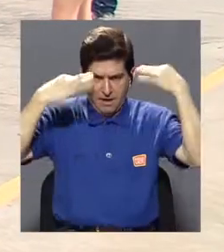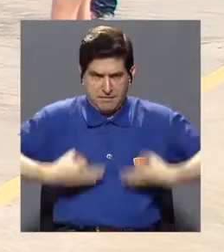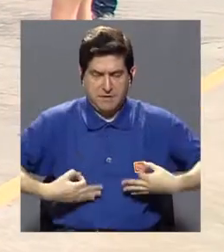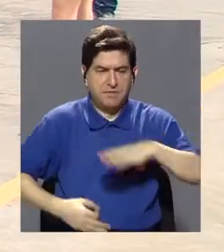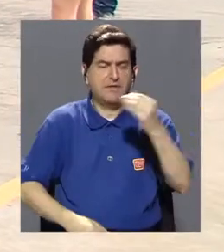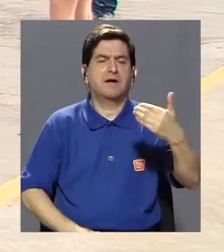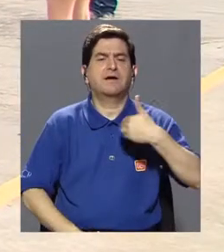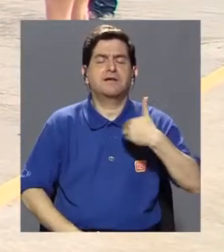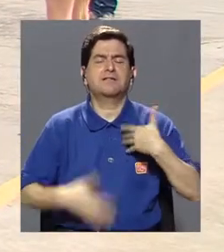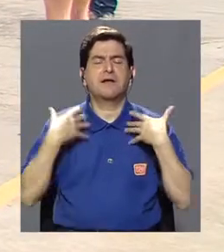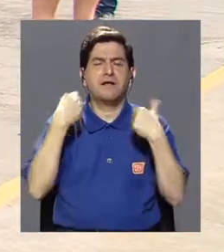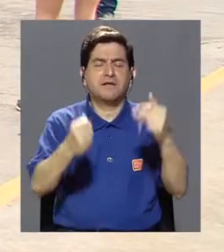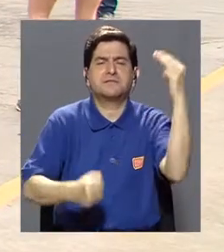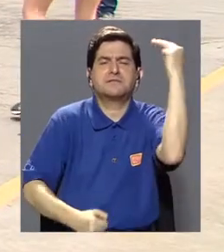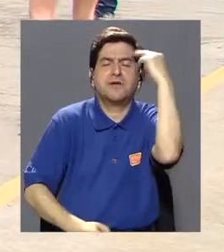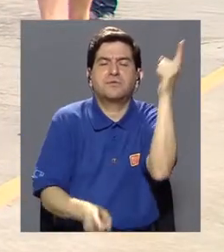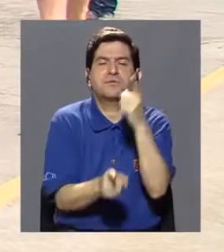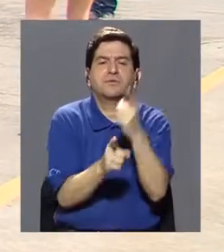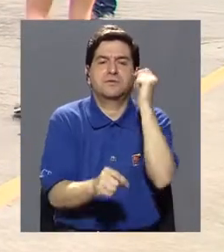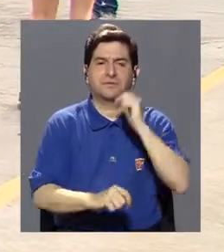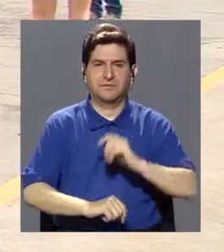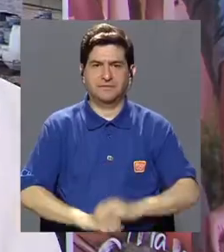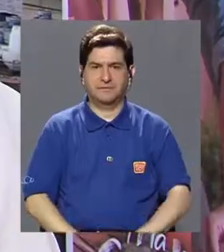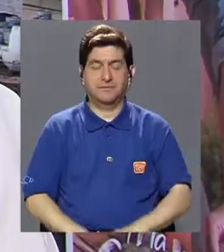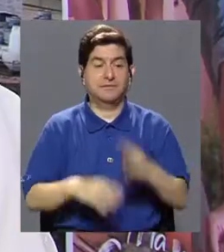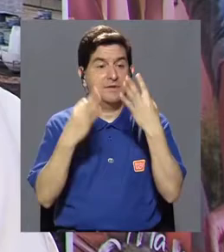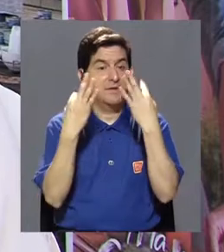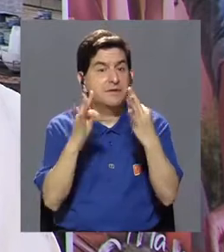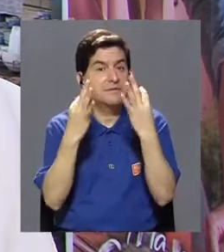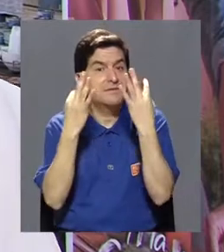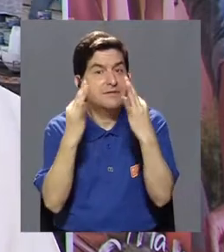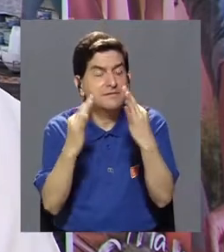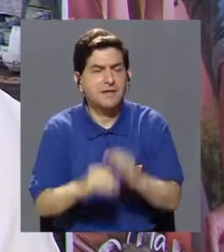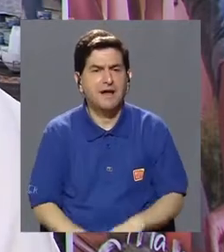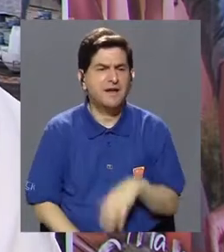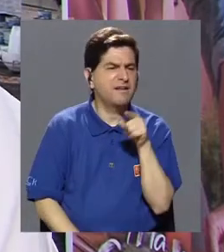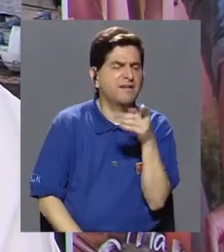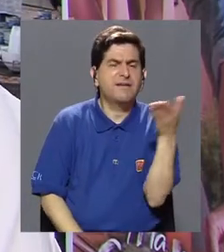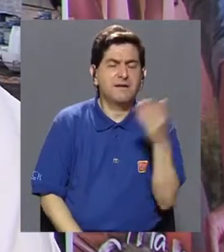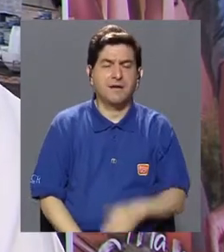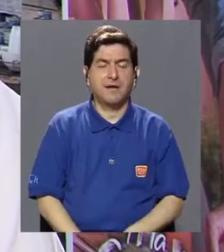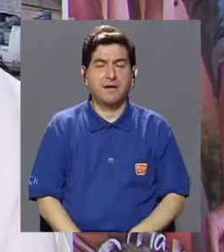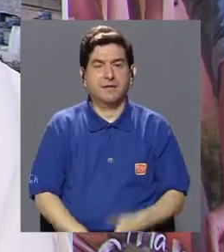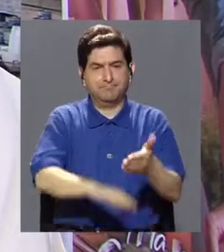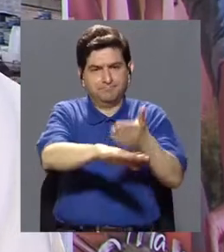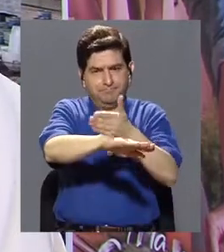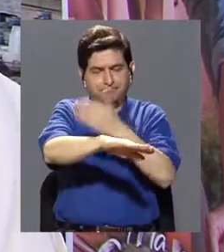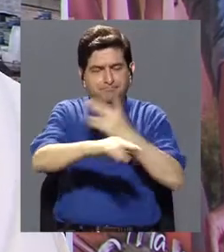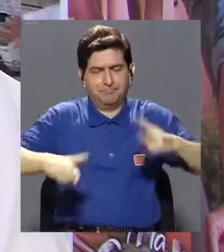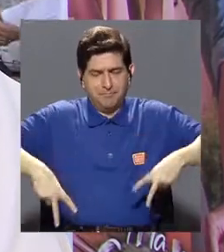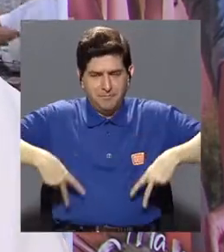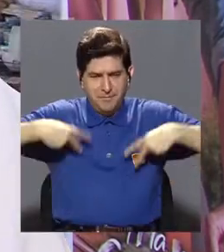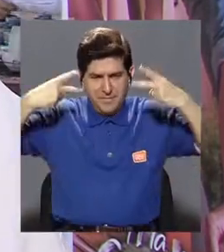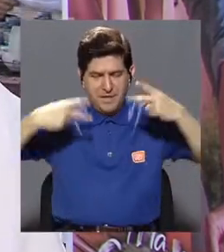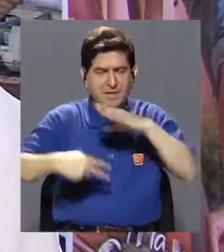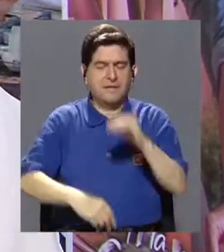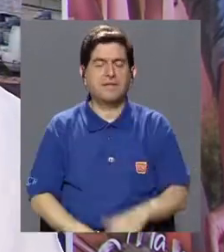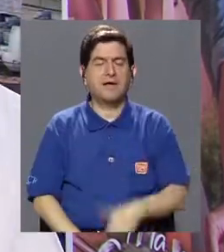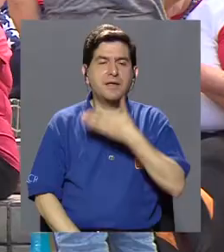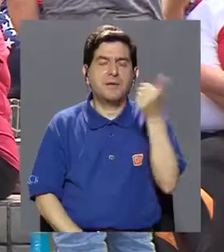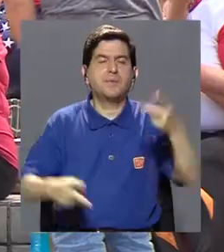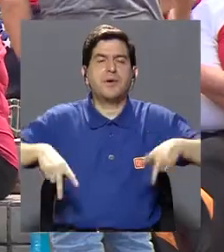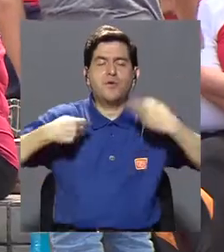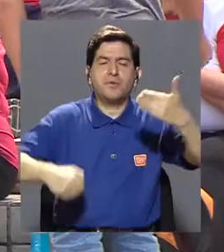importancia de tener una salud mental adecuada y tratar así de mejorar su vida y poder vivir